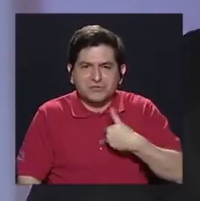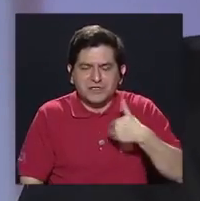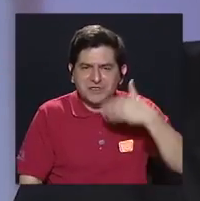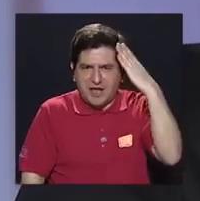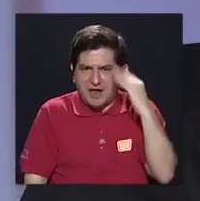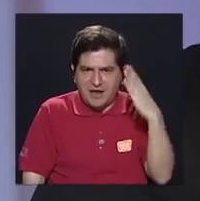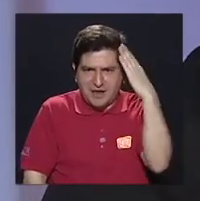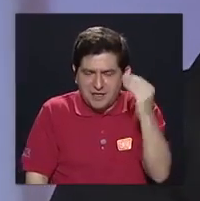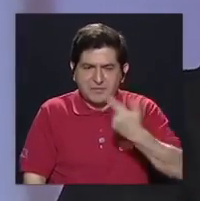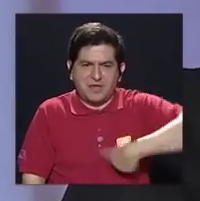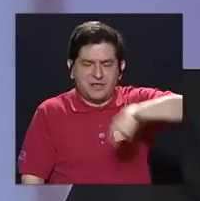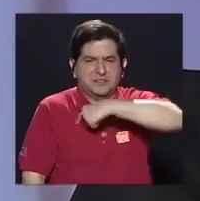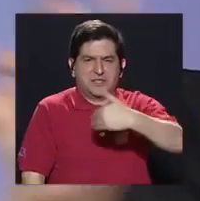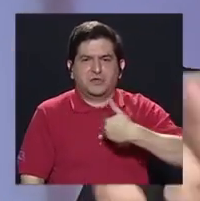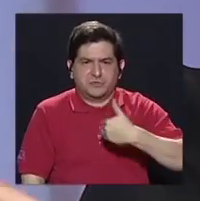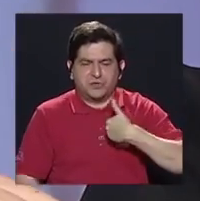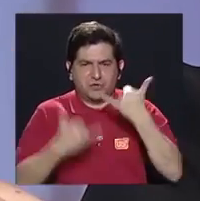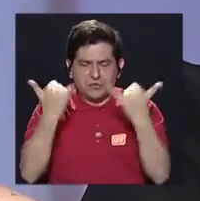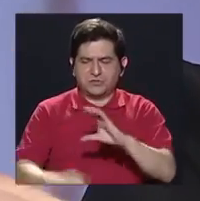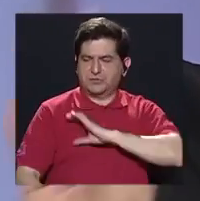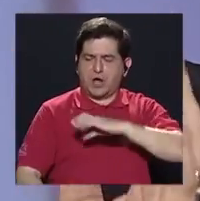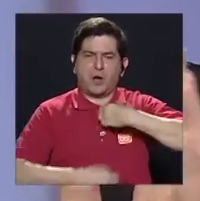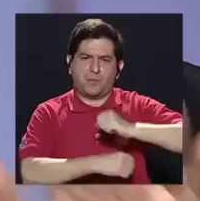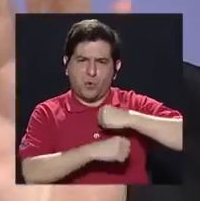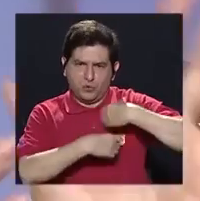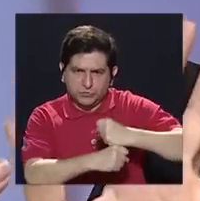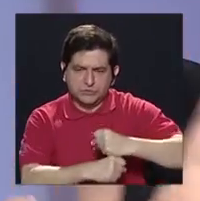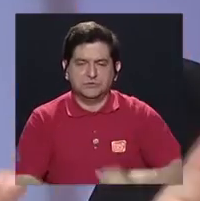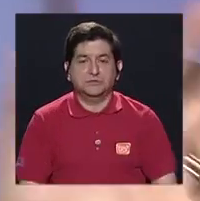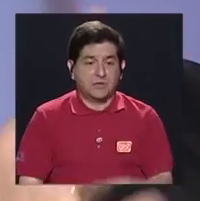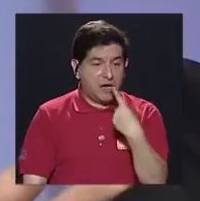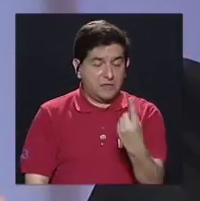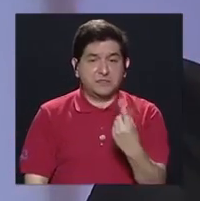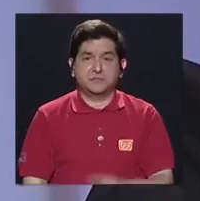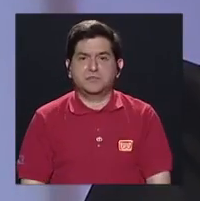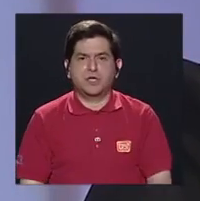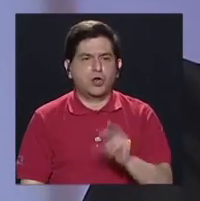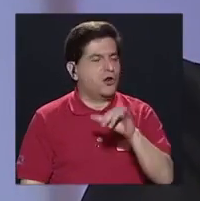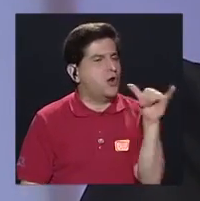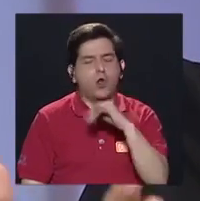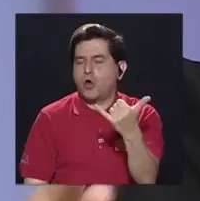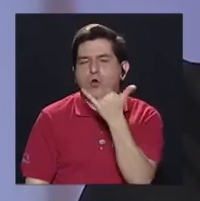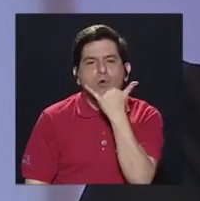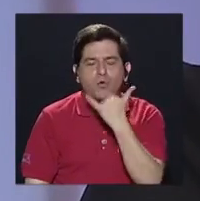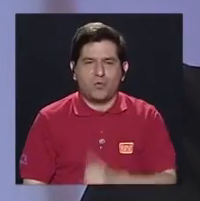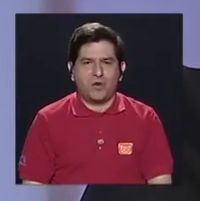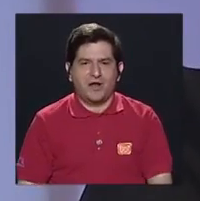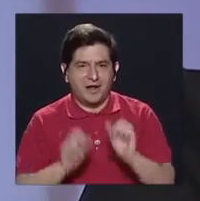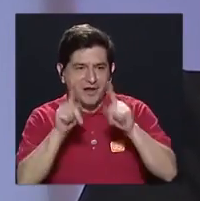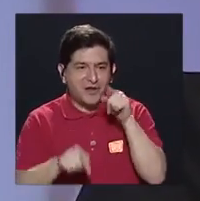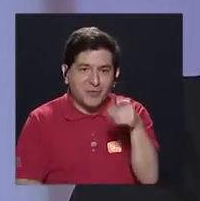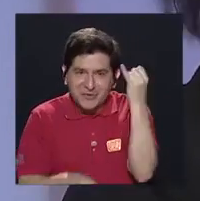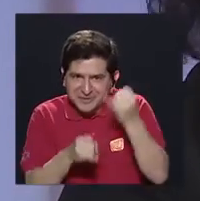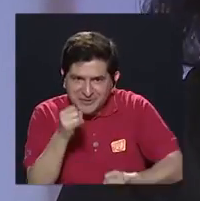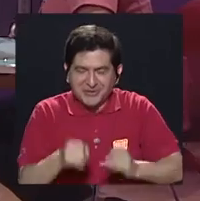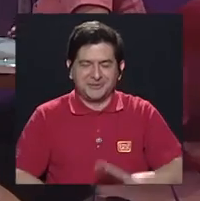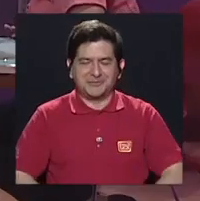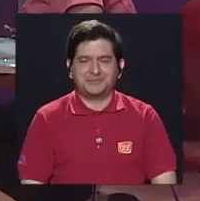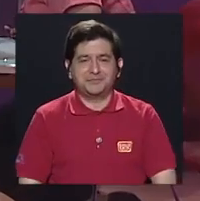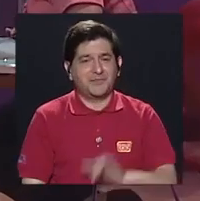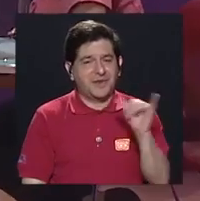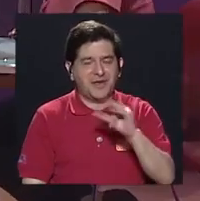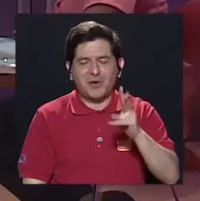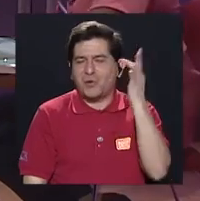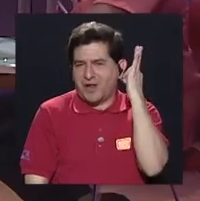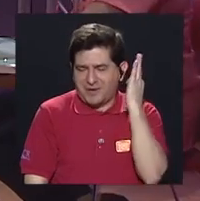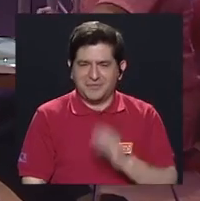experiencias, por ejemplo, que nosotros tenemos ya en la Policía Municipal, decirles, bueno, no cometan los mismos errores. Esos otros temas, ¿verdad? Bueno, igual que